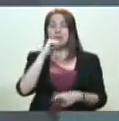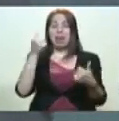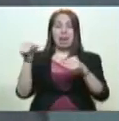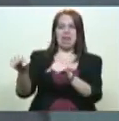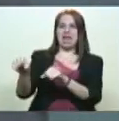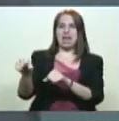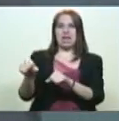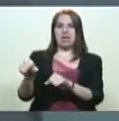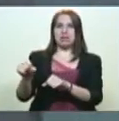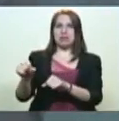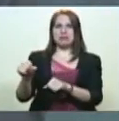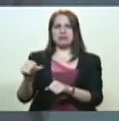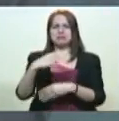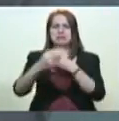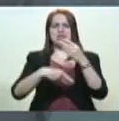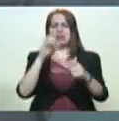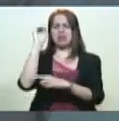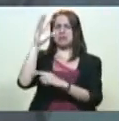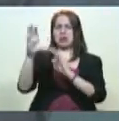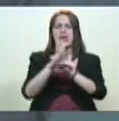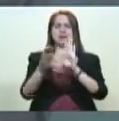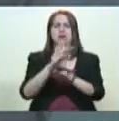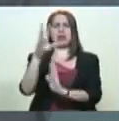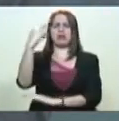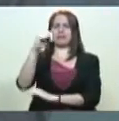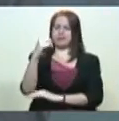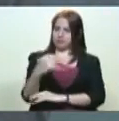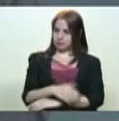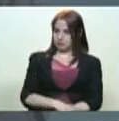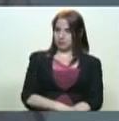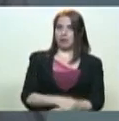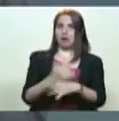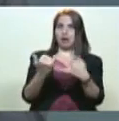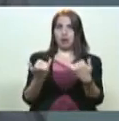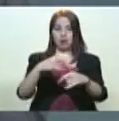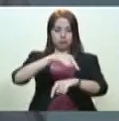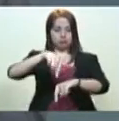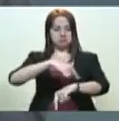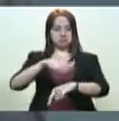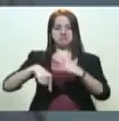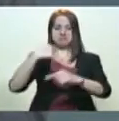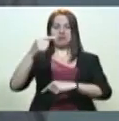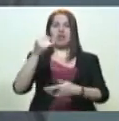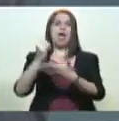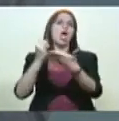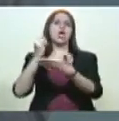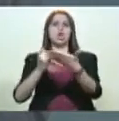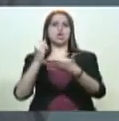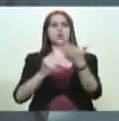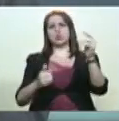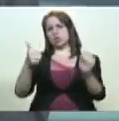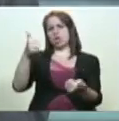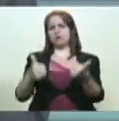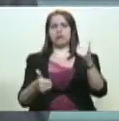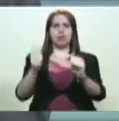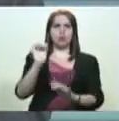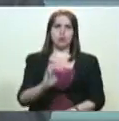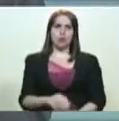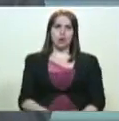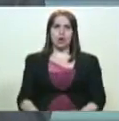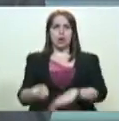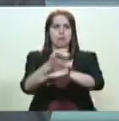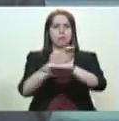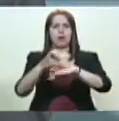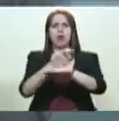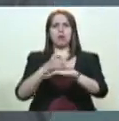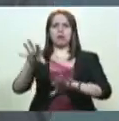posibilidad siquiera de que se instalara una Asamblea Nacional Constituyente en Venezuela, terminaron horas después inscribiendo y anunciando la inscripción de